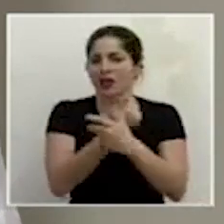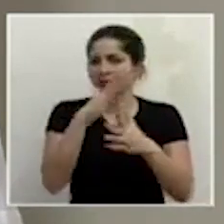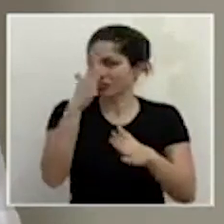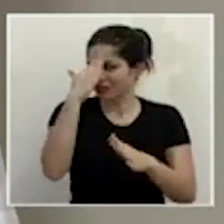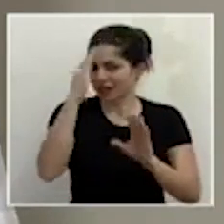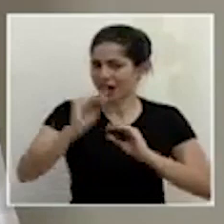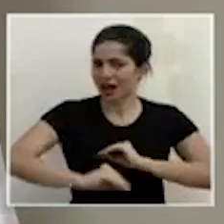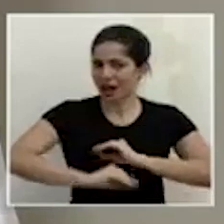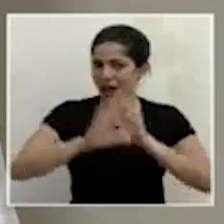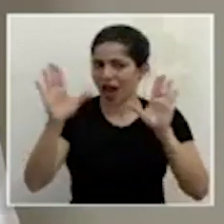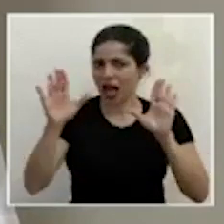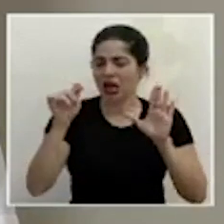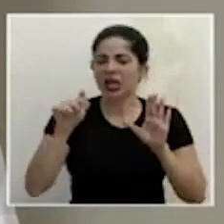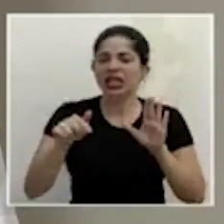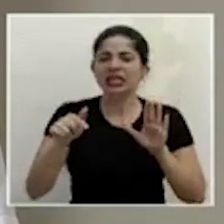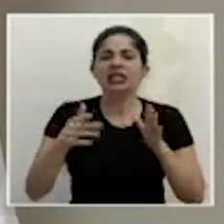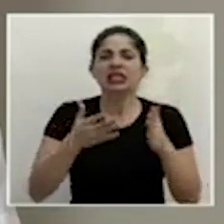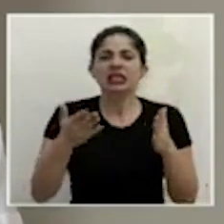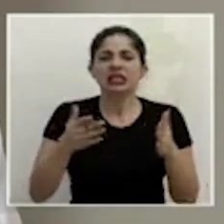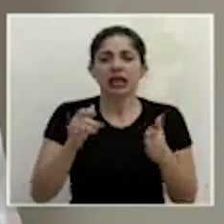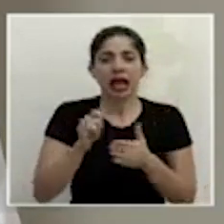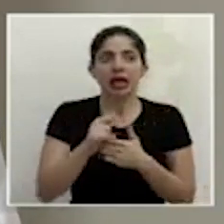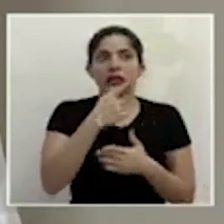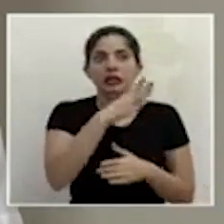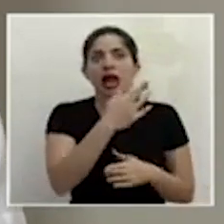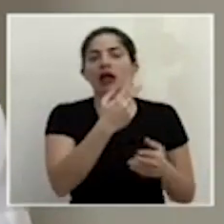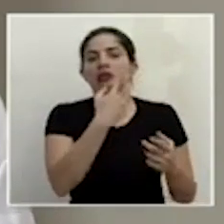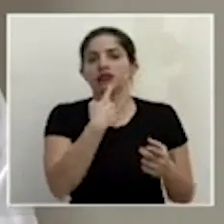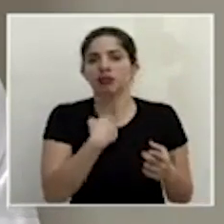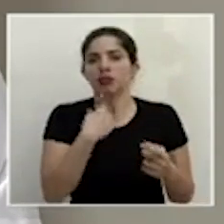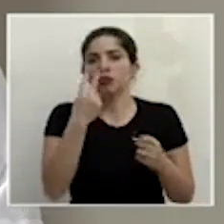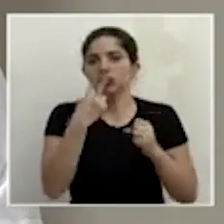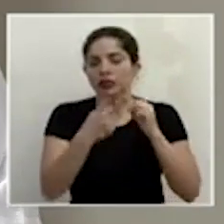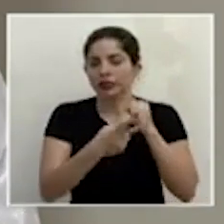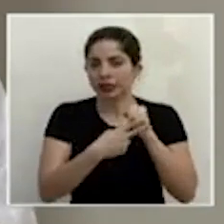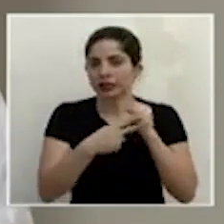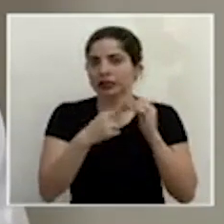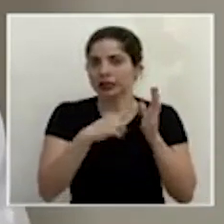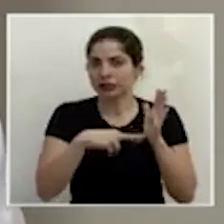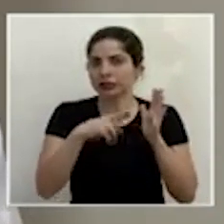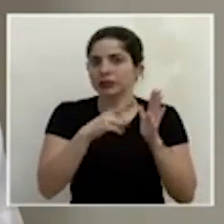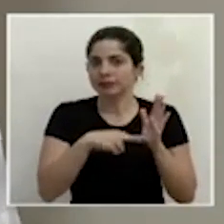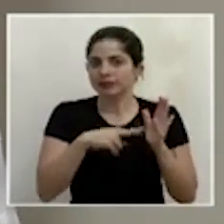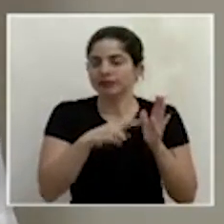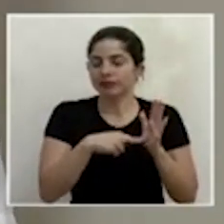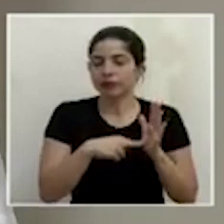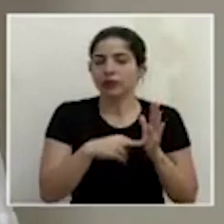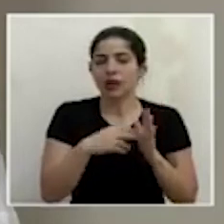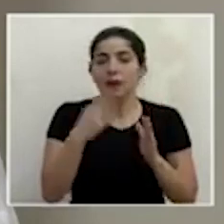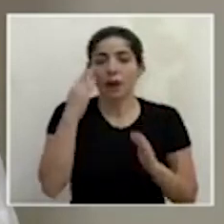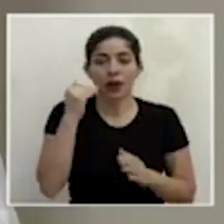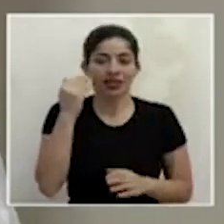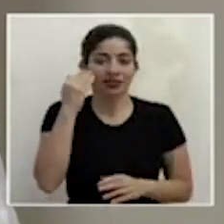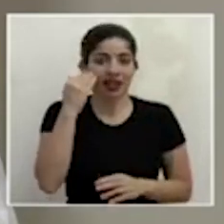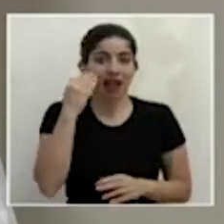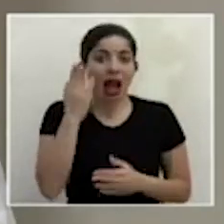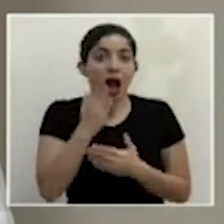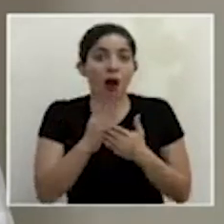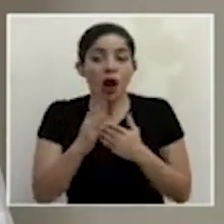claro y es algo sobre lo cual nos han insistido a pesar de las condiciones